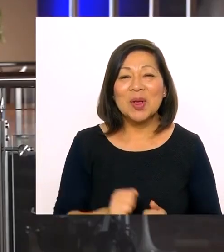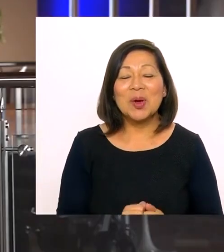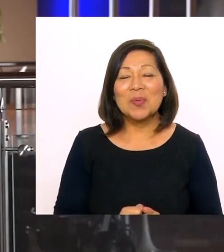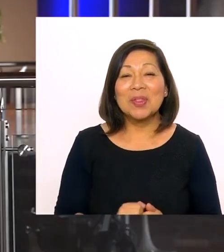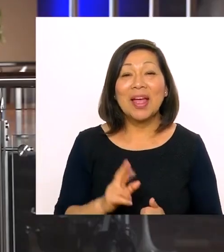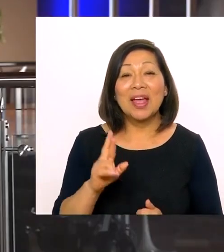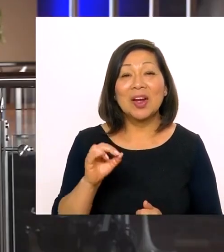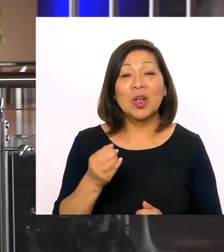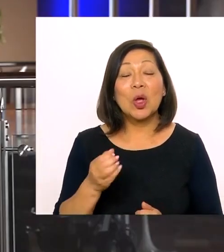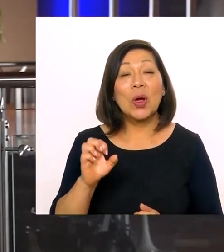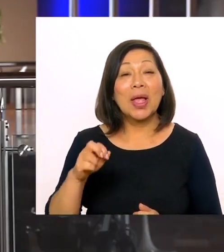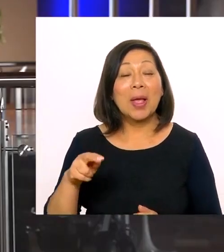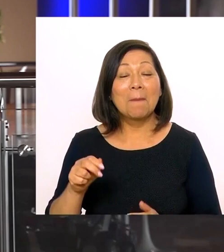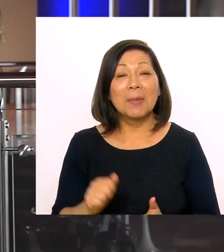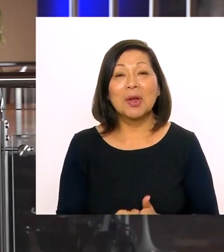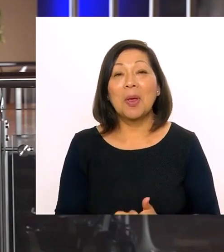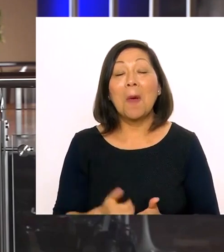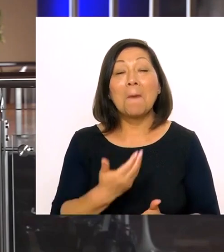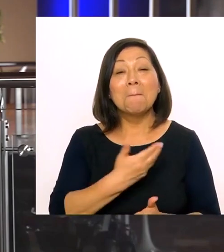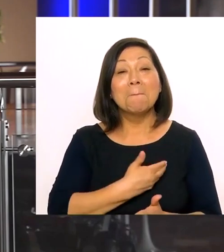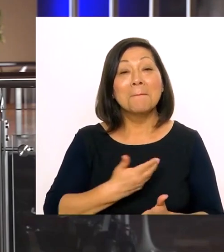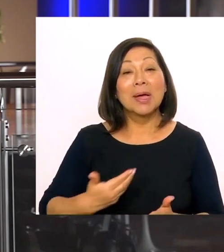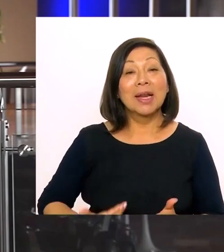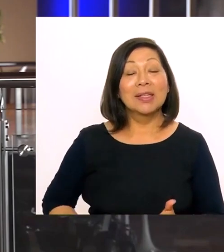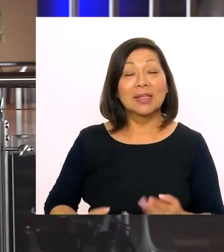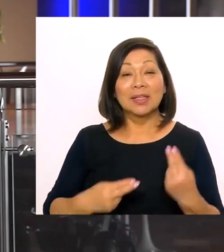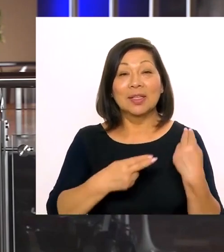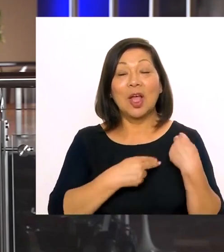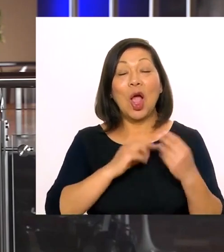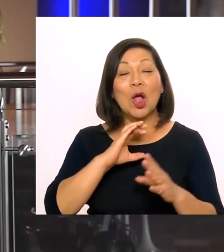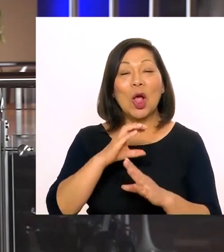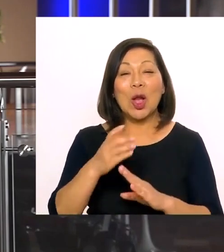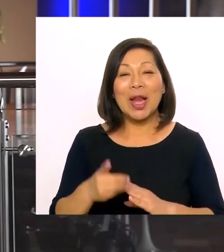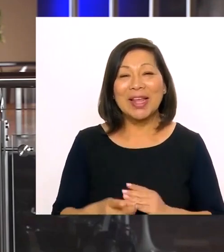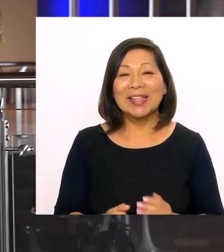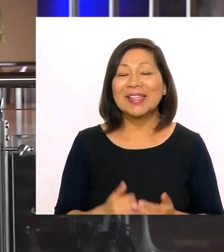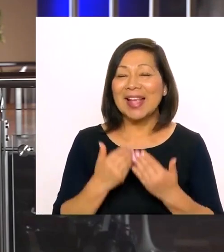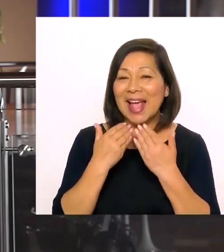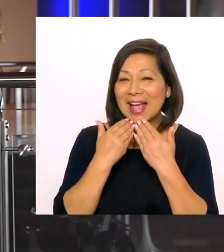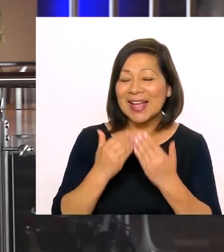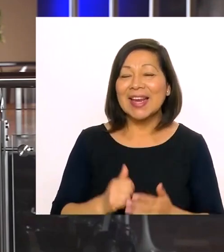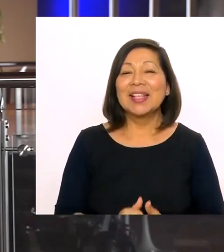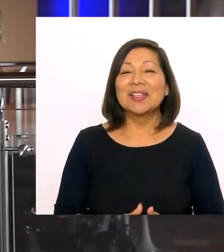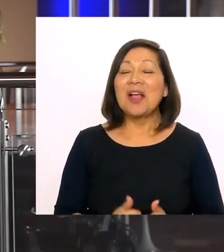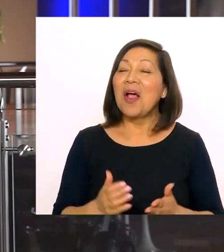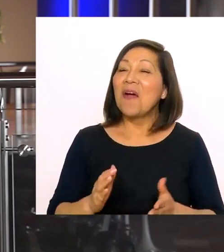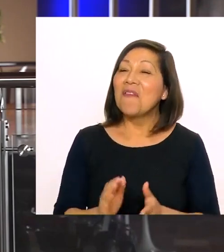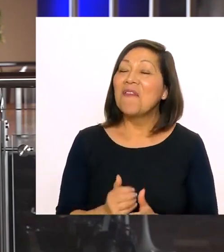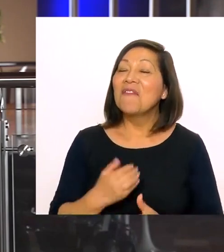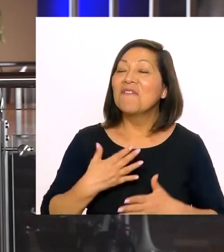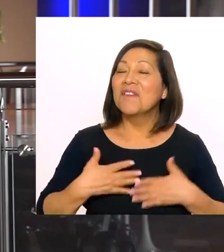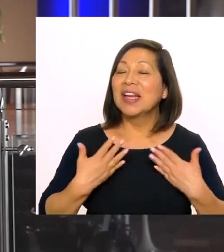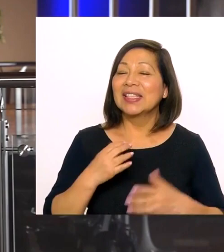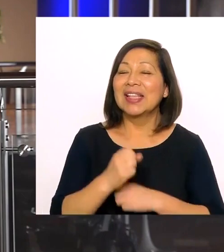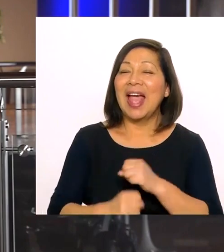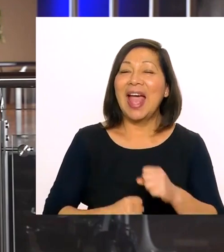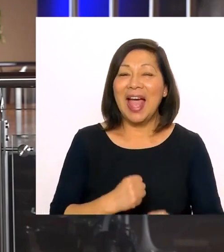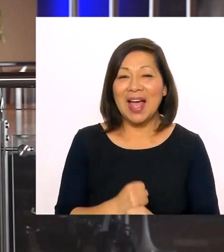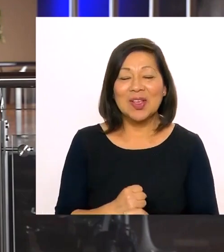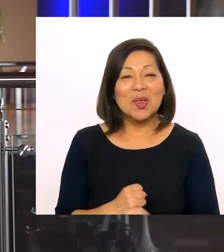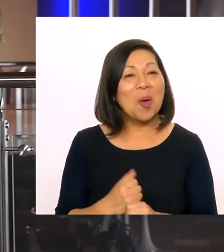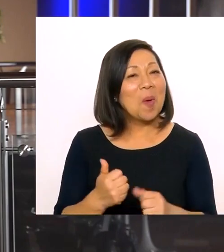Muchísimas gracias, Mario. Estuvo con nosotros Mario Ríos Espinosa, el presidente encargado de CONAID. Muchísimas gracias